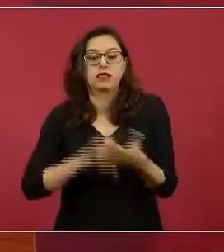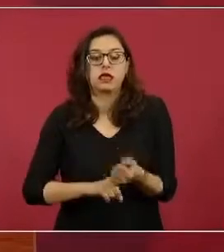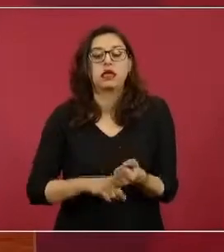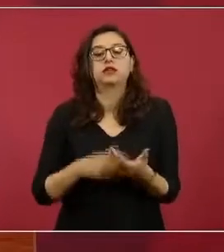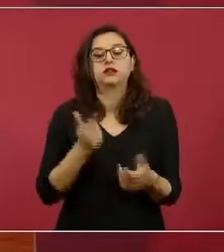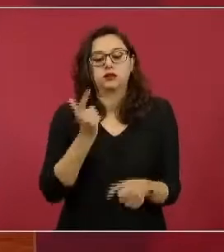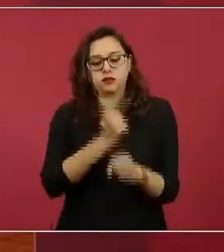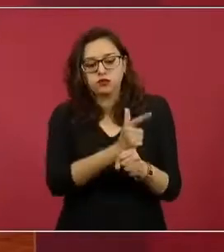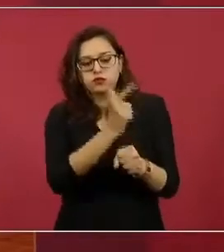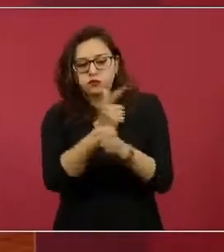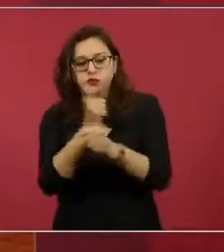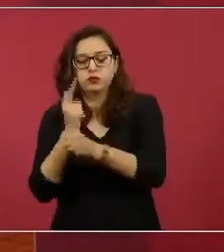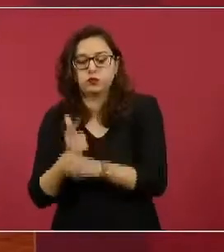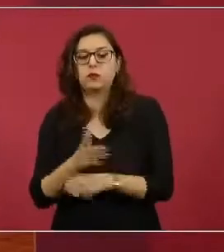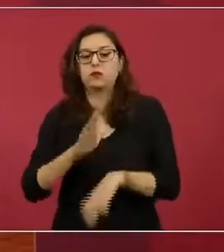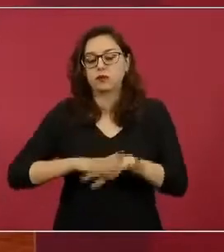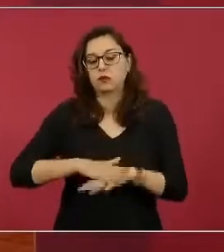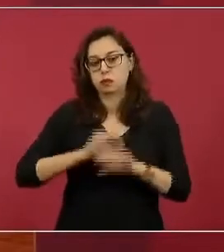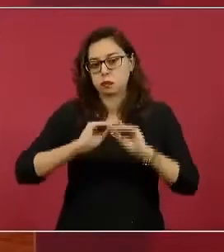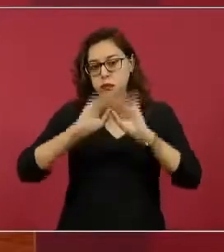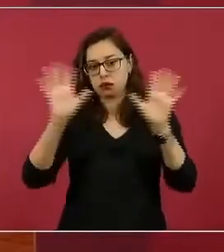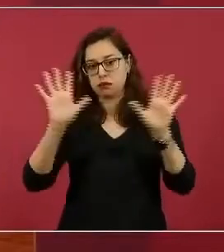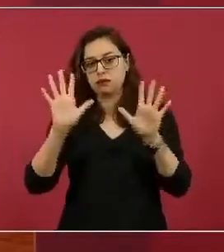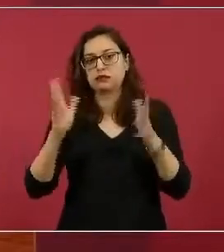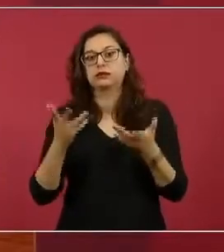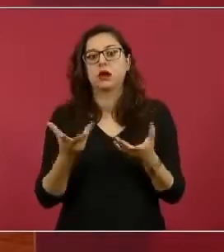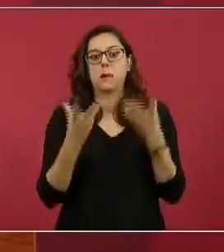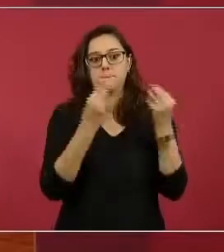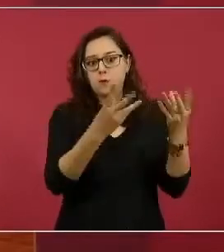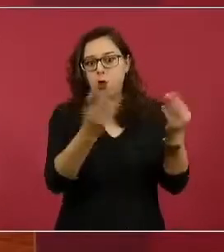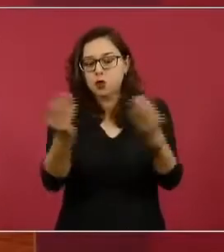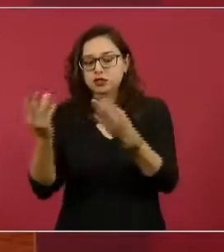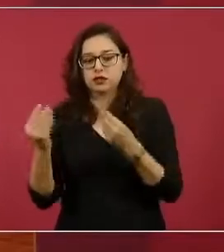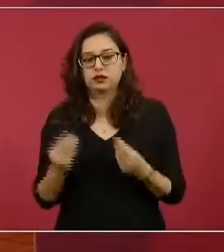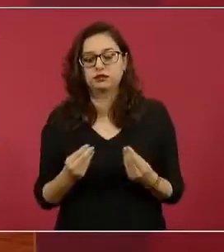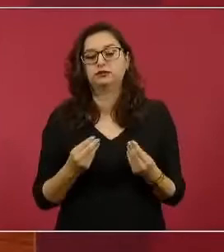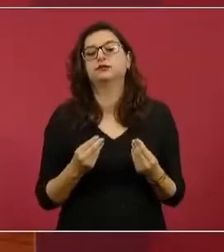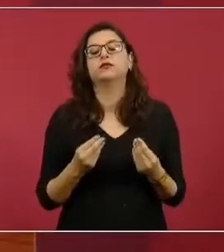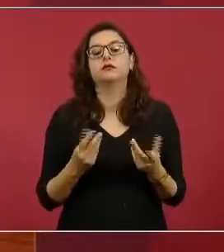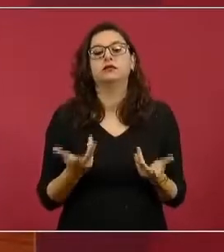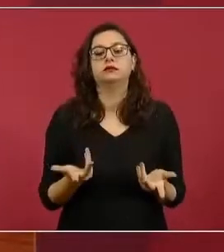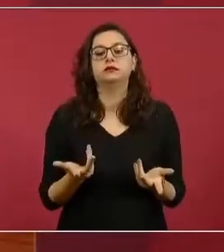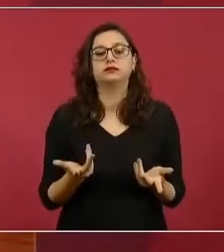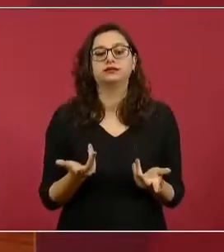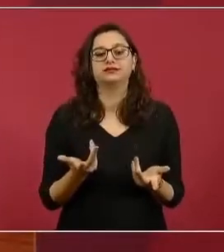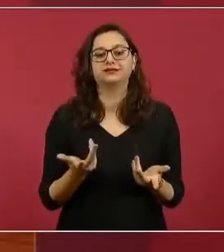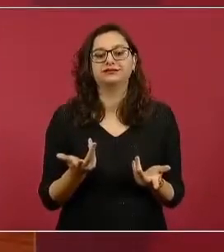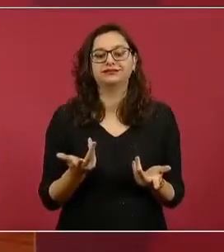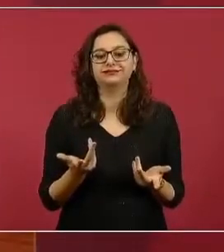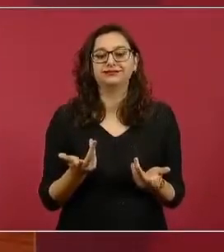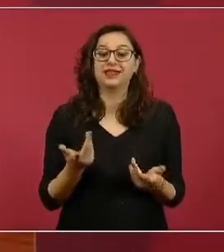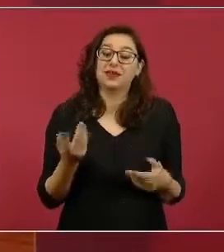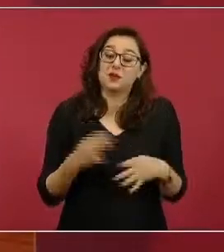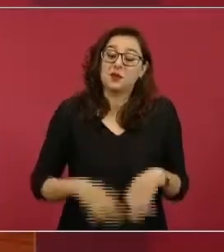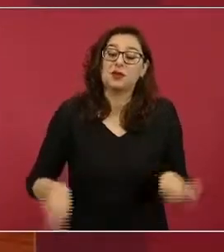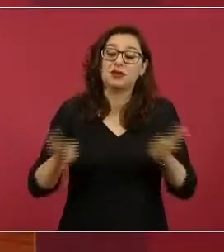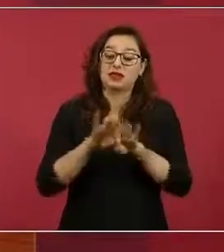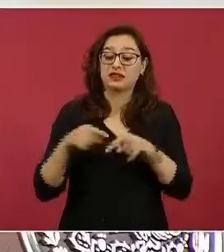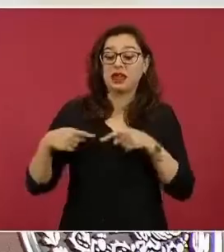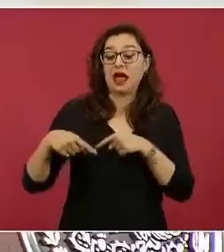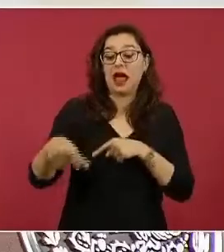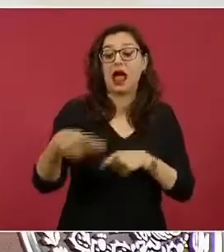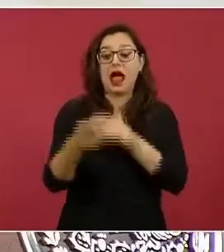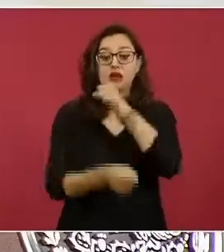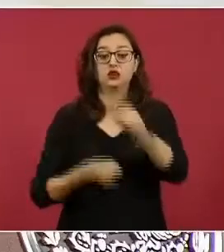Identificación Humana con enfoque masivo. Es importante decir que los recursos para este año